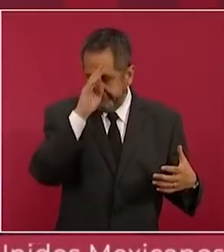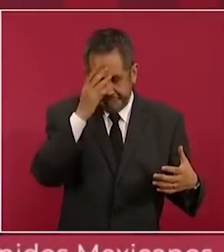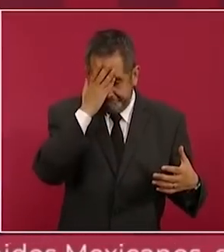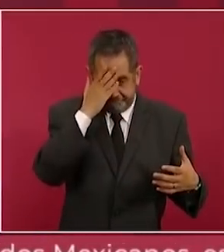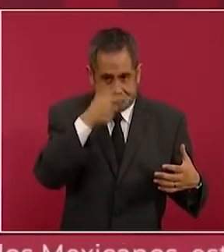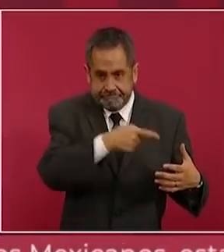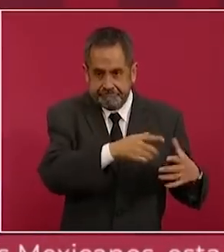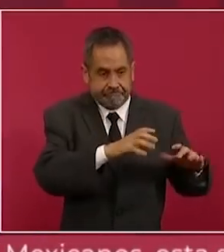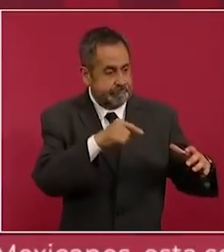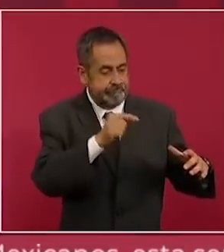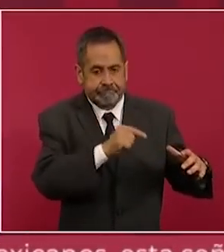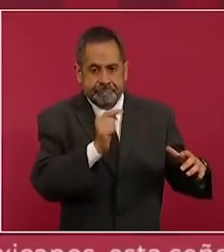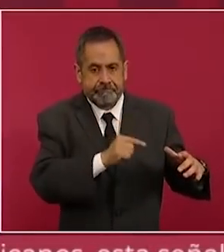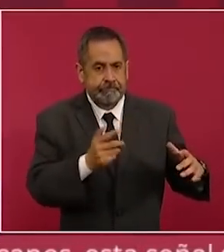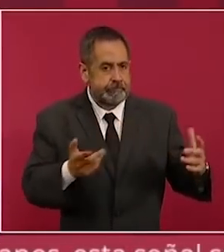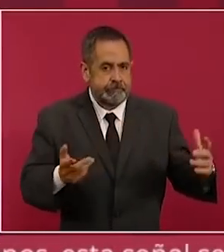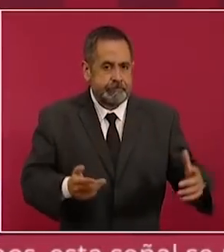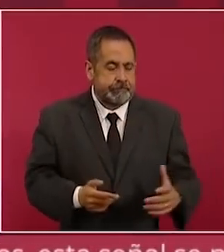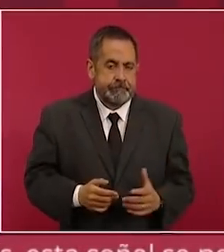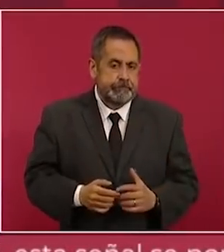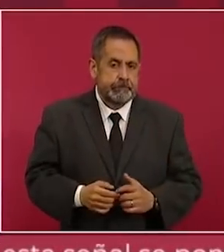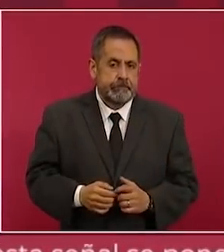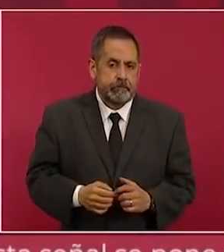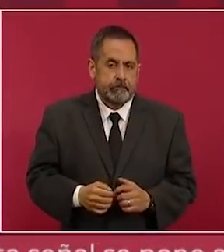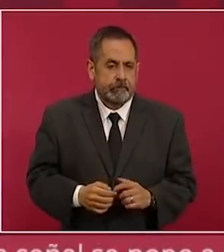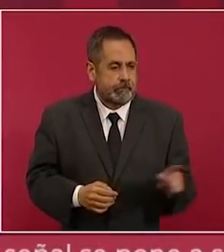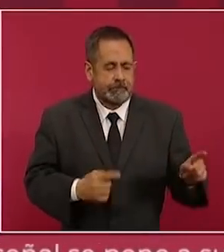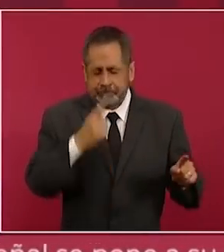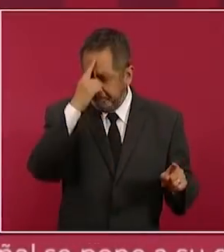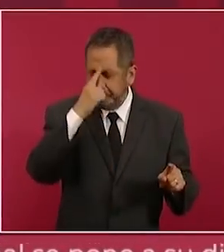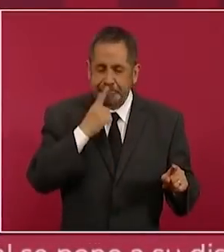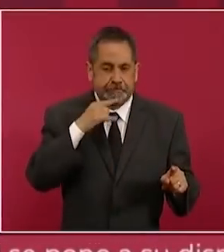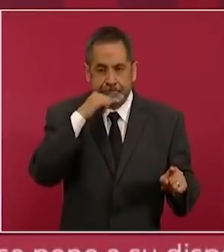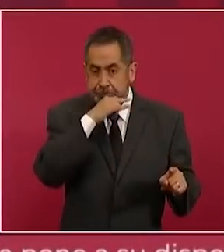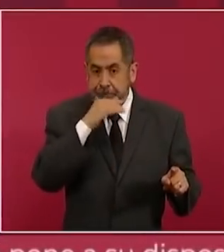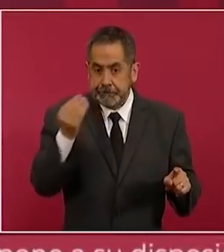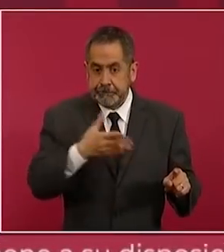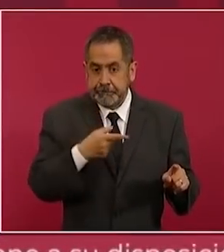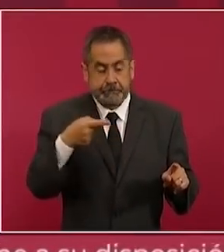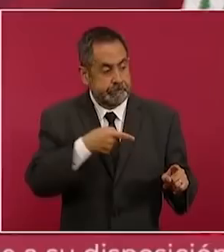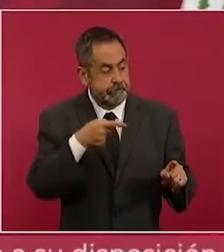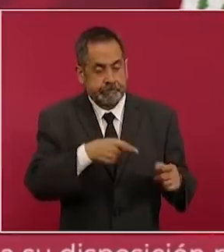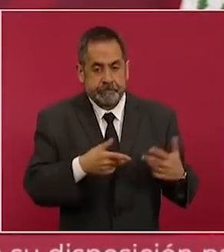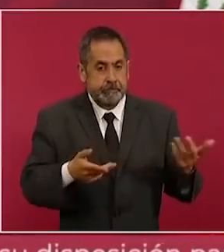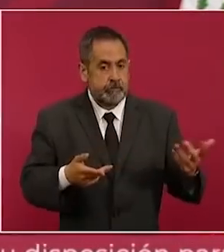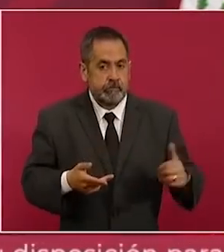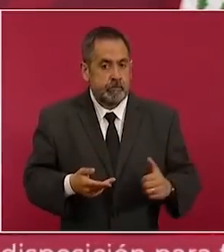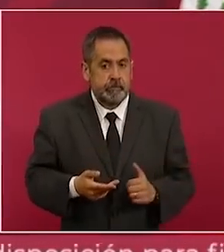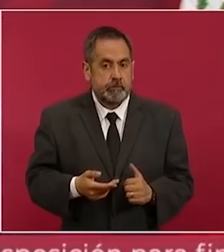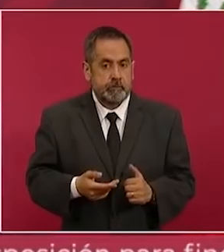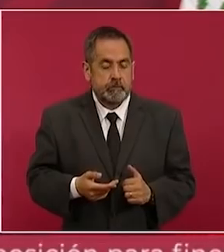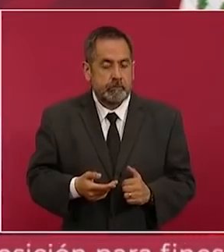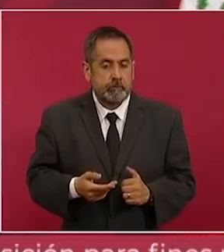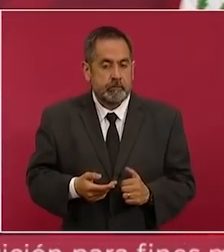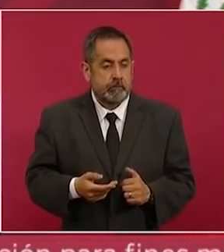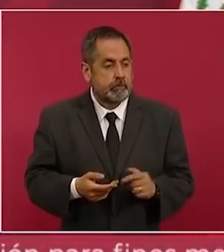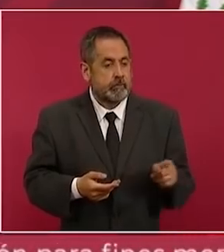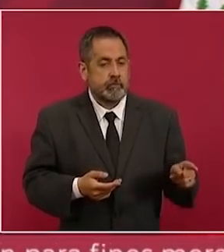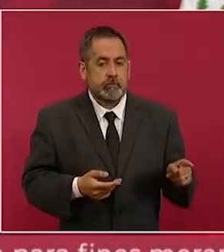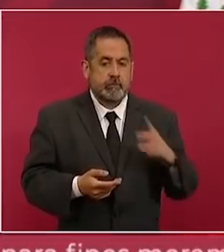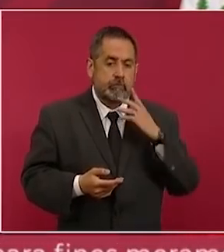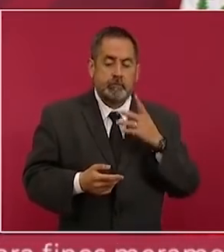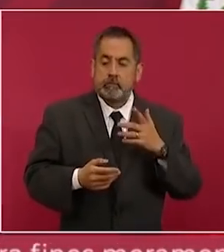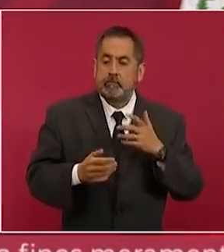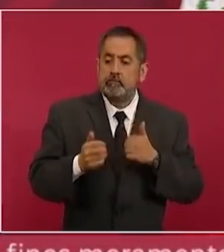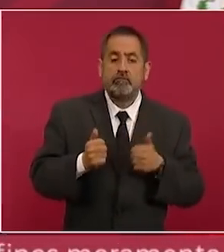del cinismo, se quiere situar